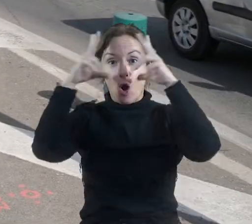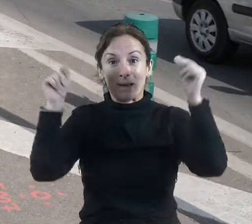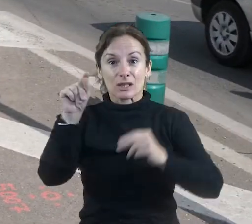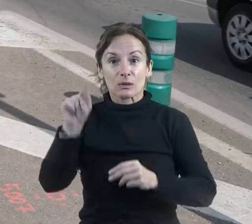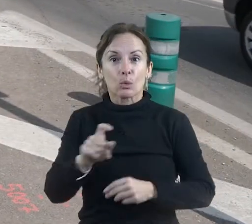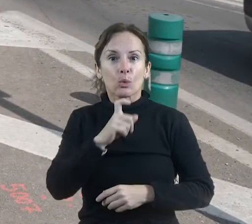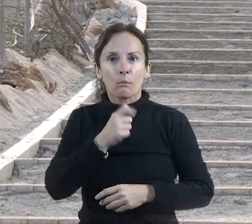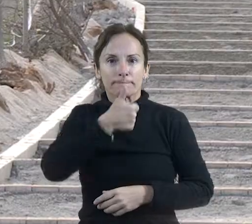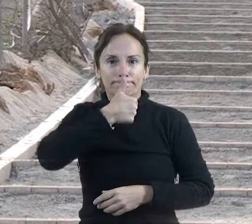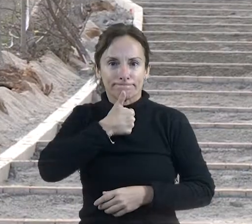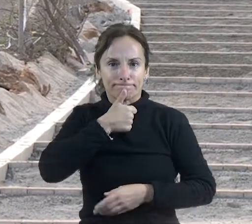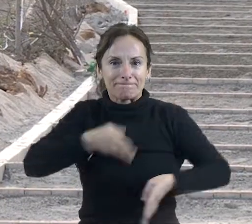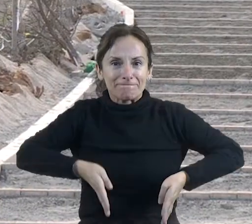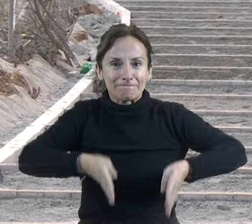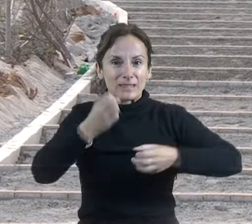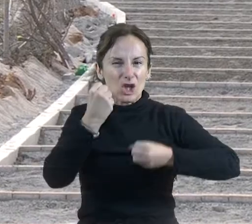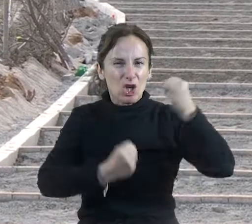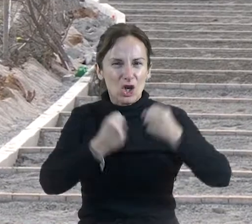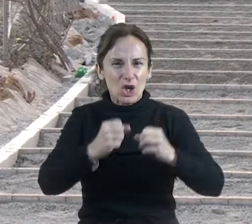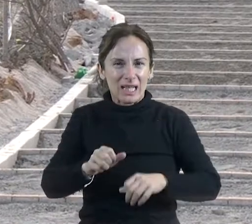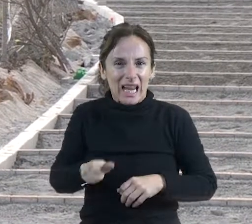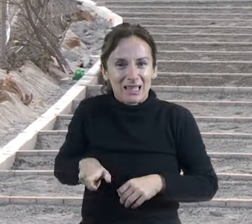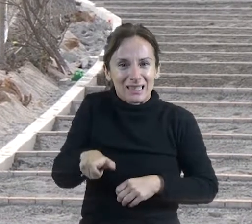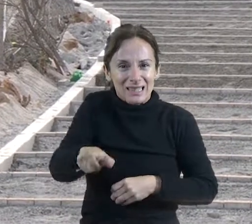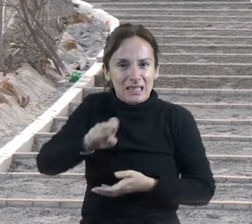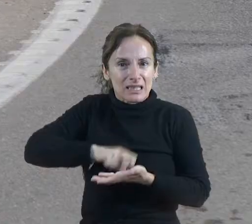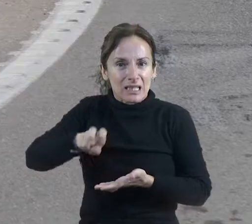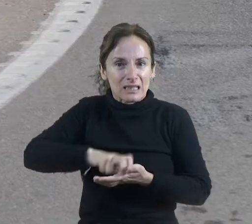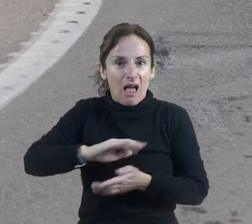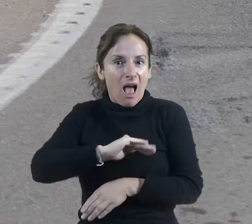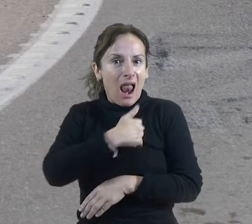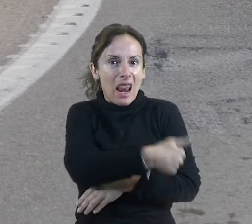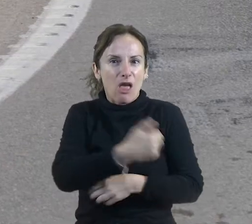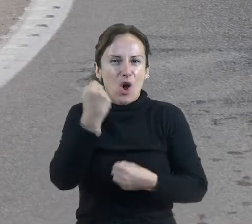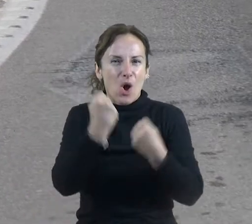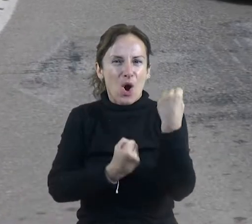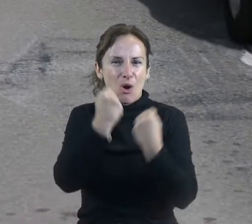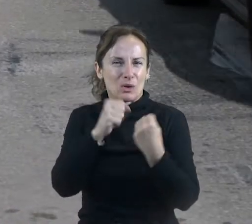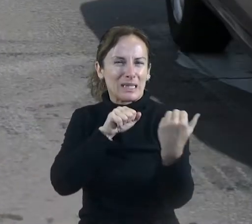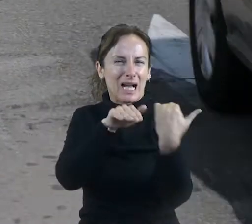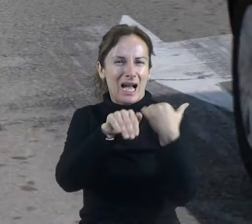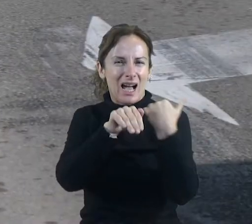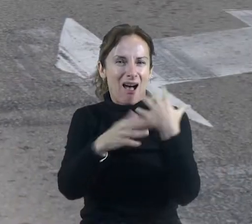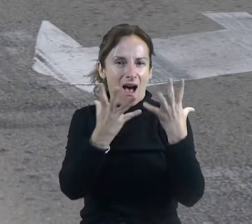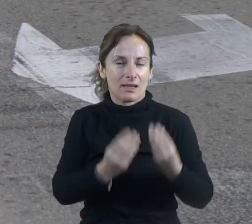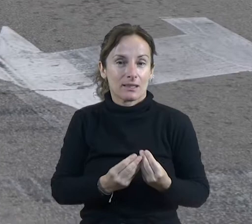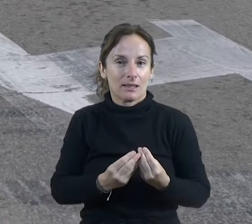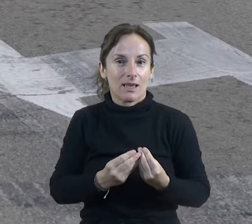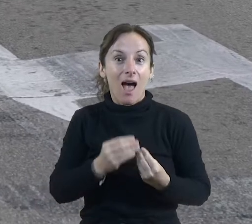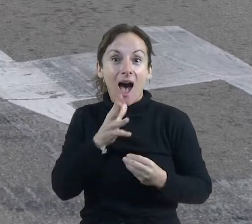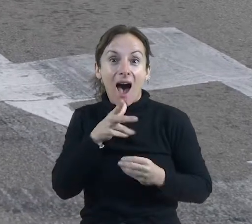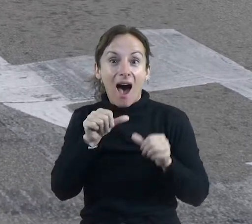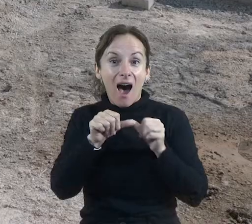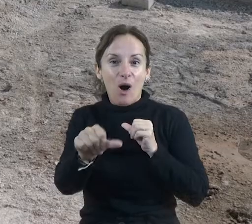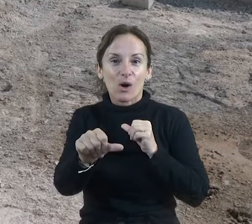Real a Sonespasas, lo tiene que hacer casi de manera obligada por un arcén de la carretera con bastante tránsito de